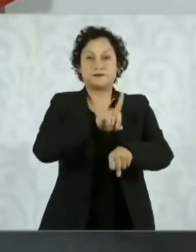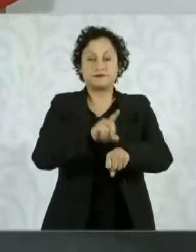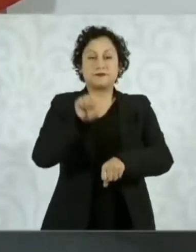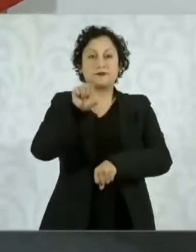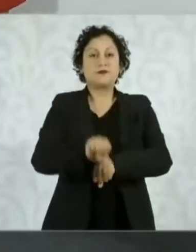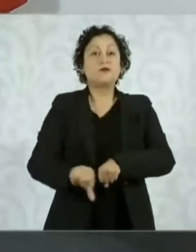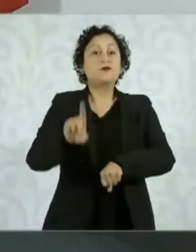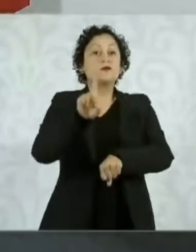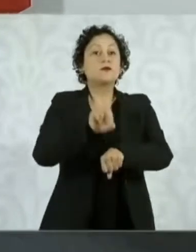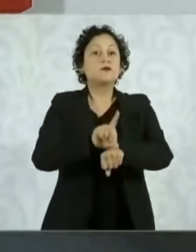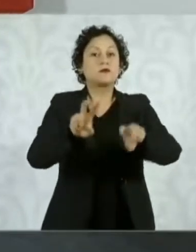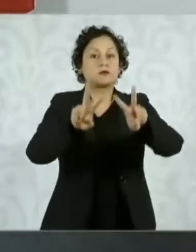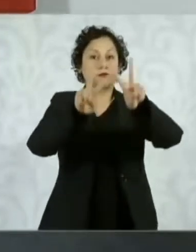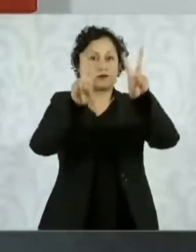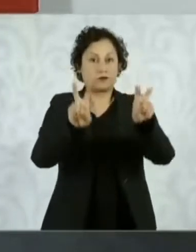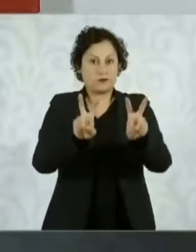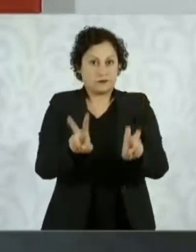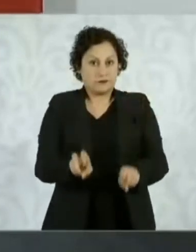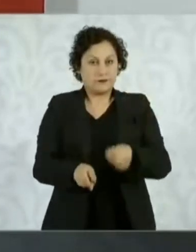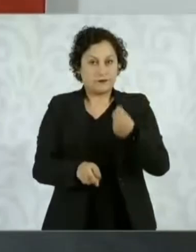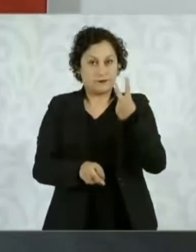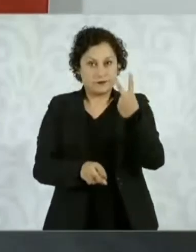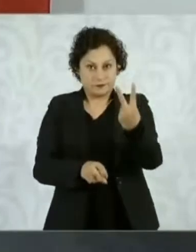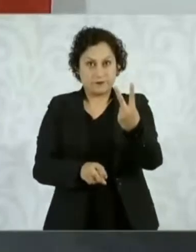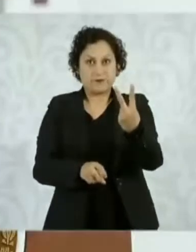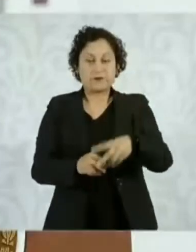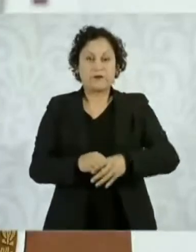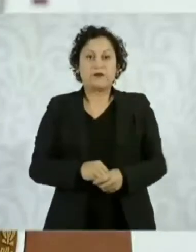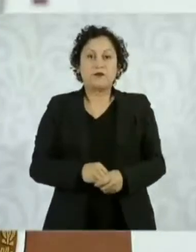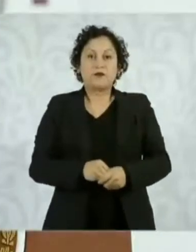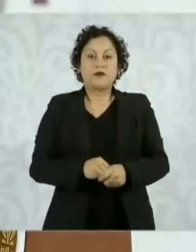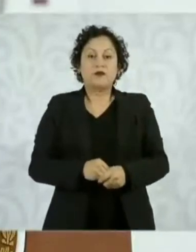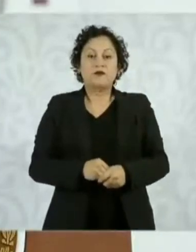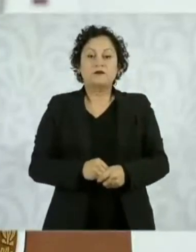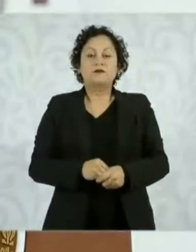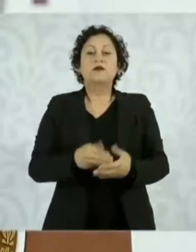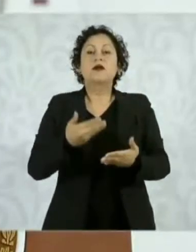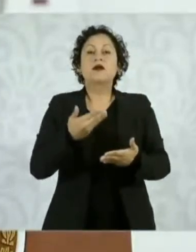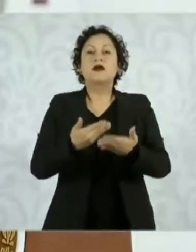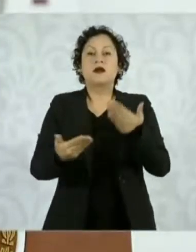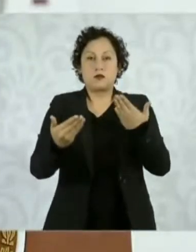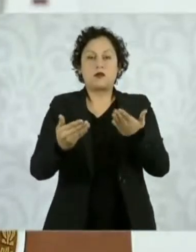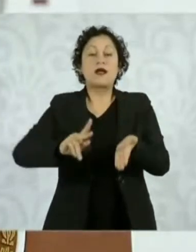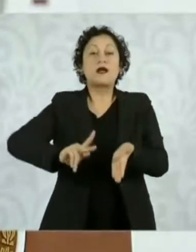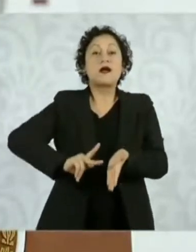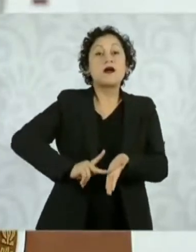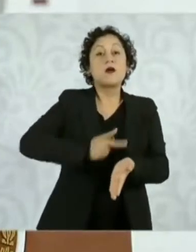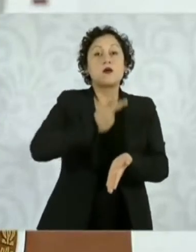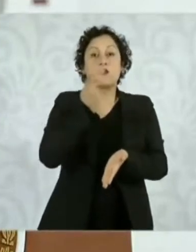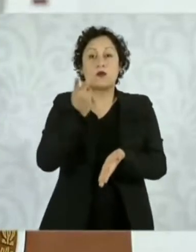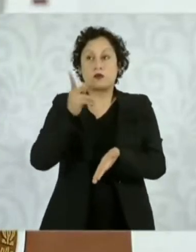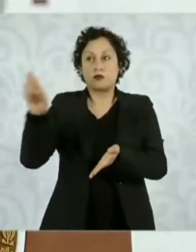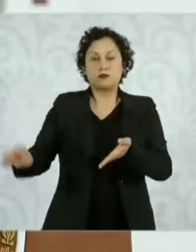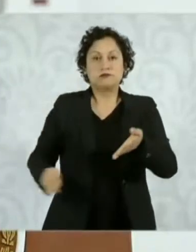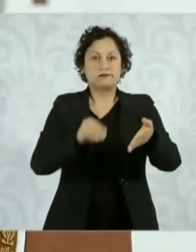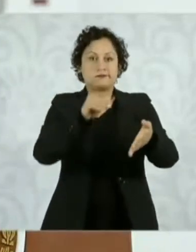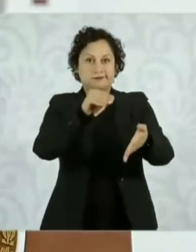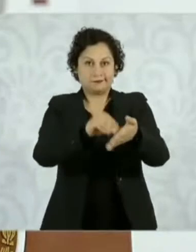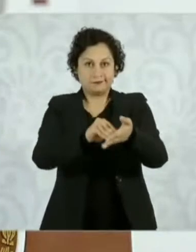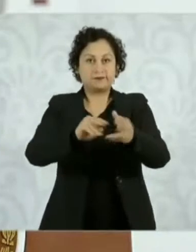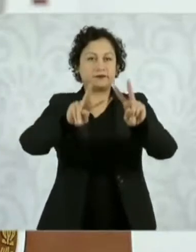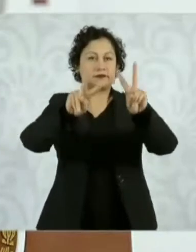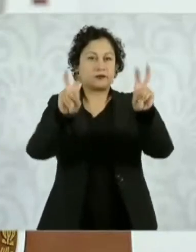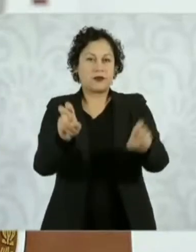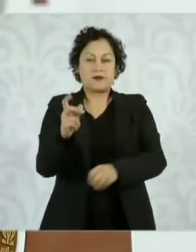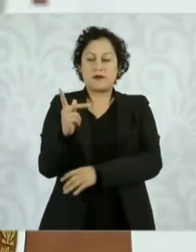temas, vamos a recuperar el quién es quién de Profeco, ahora lo vamos a hacer los martes